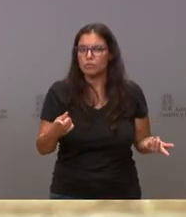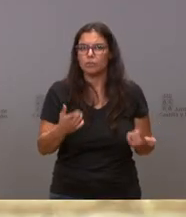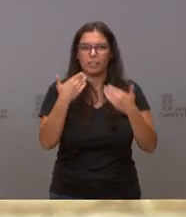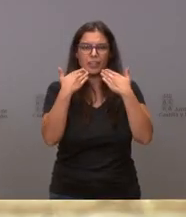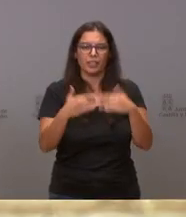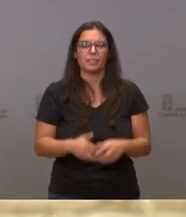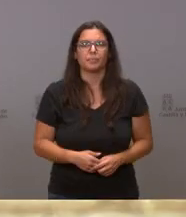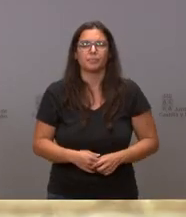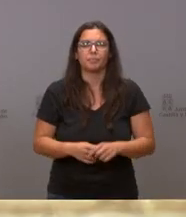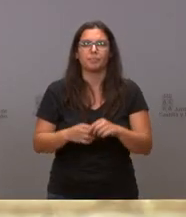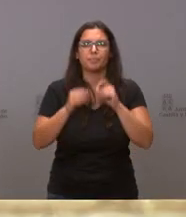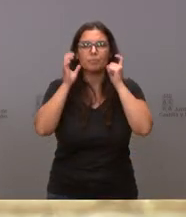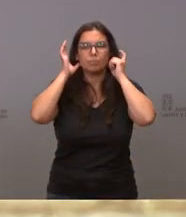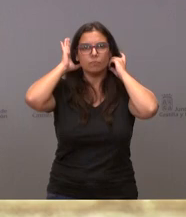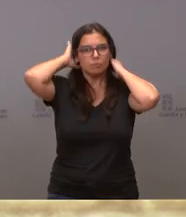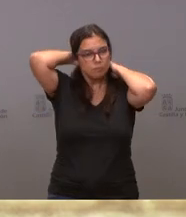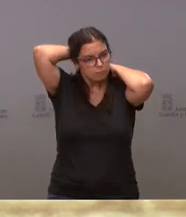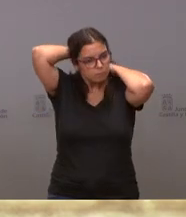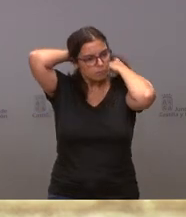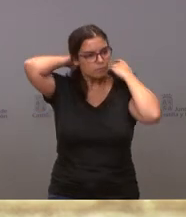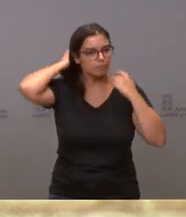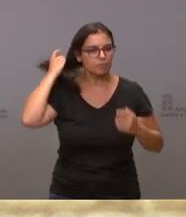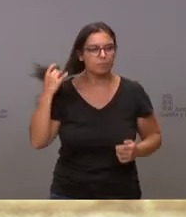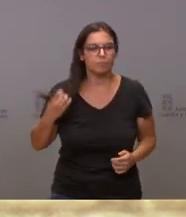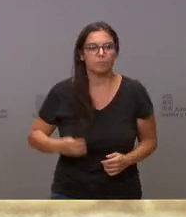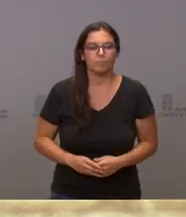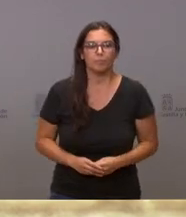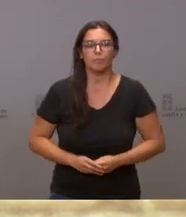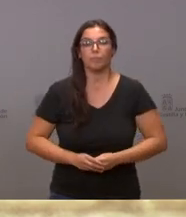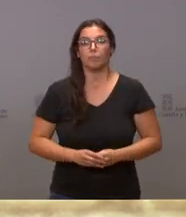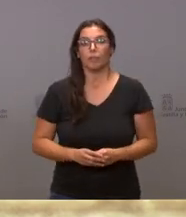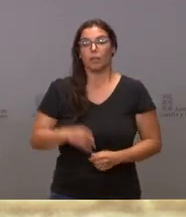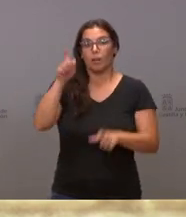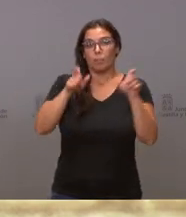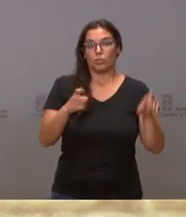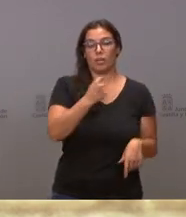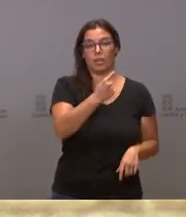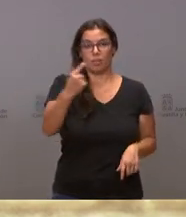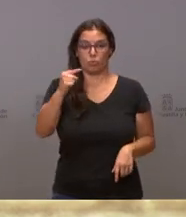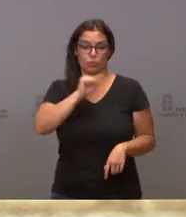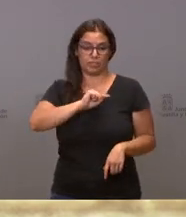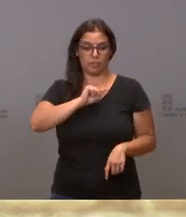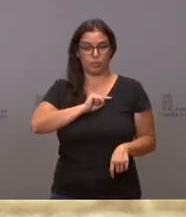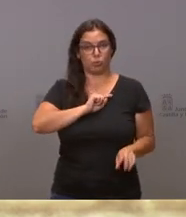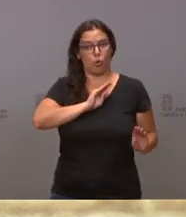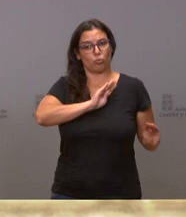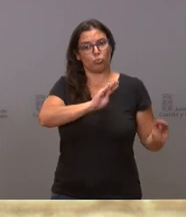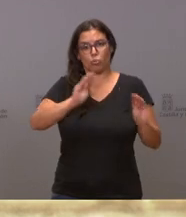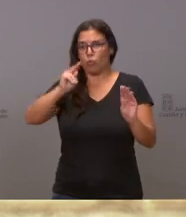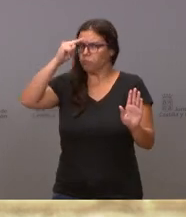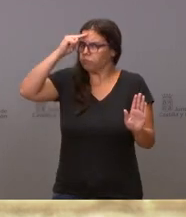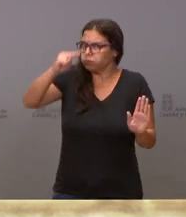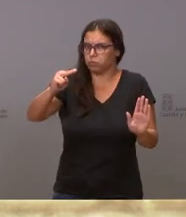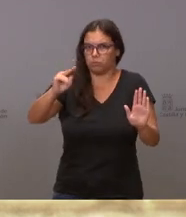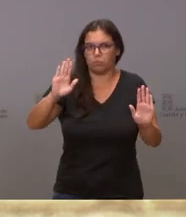Mire, el sentimiento de cada persona es profundamente respetable.